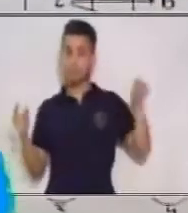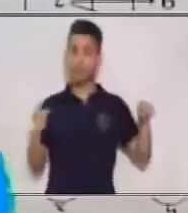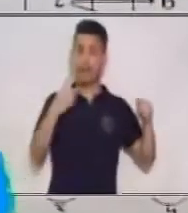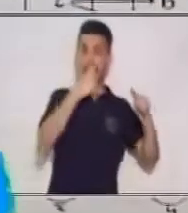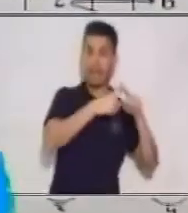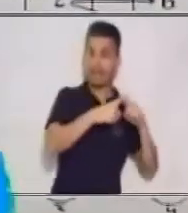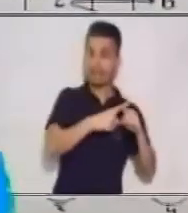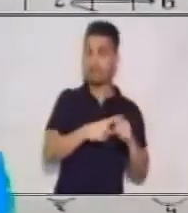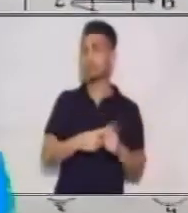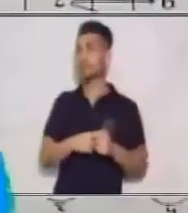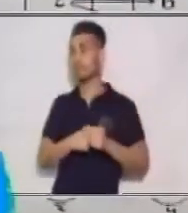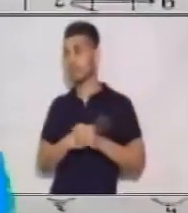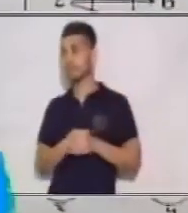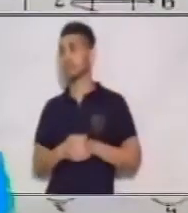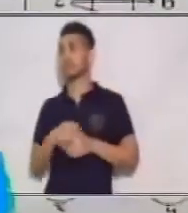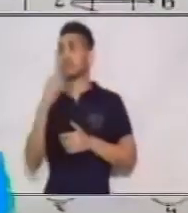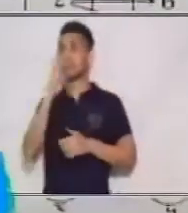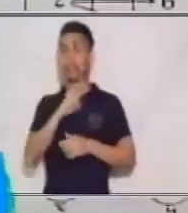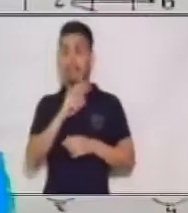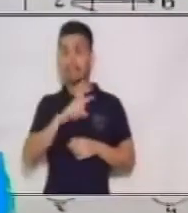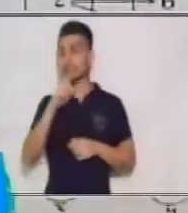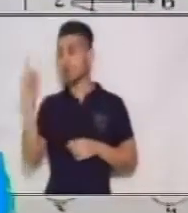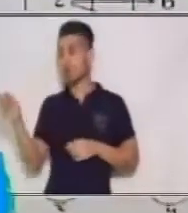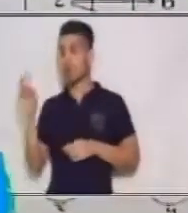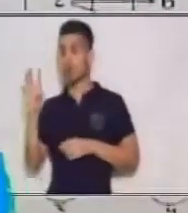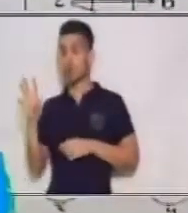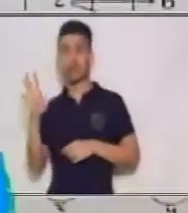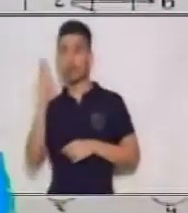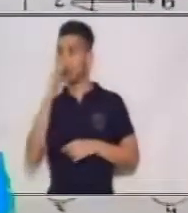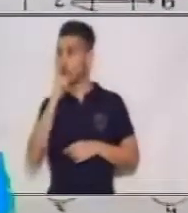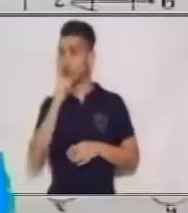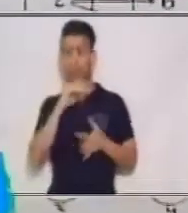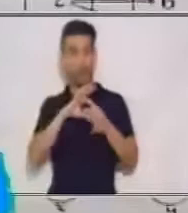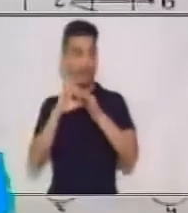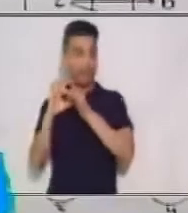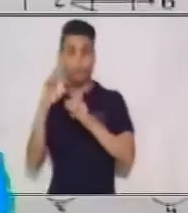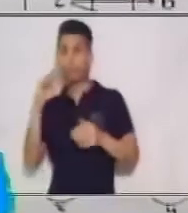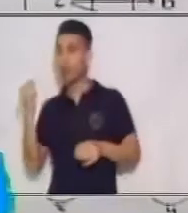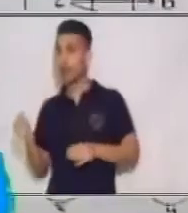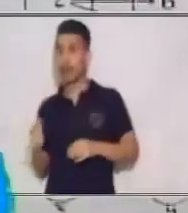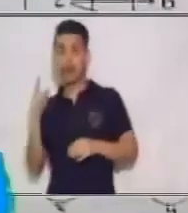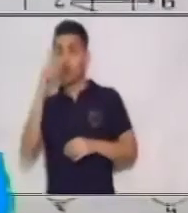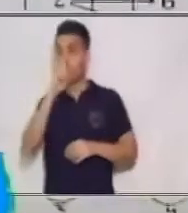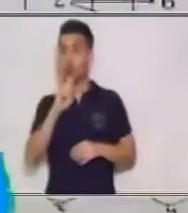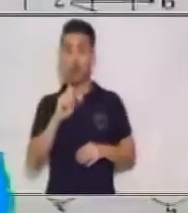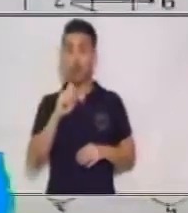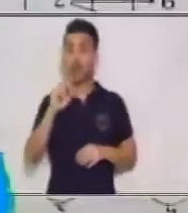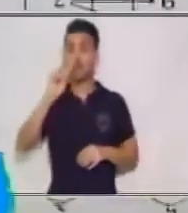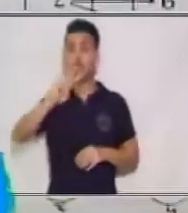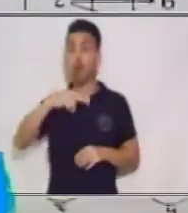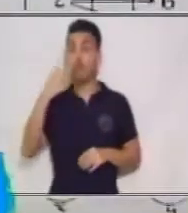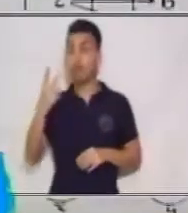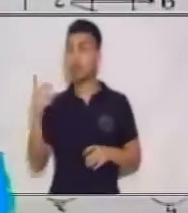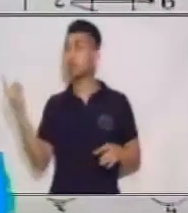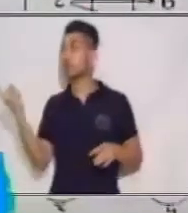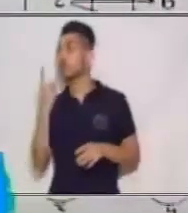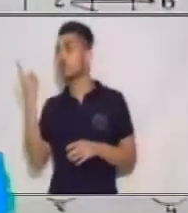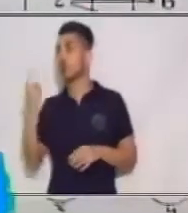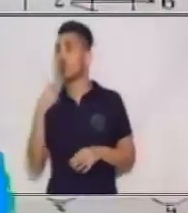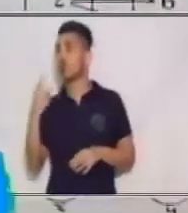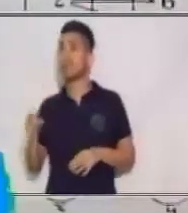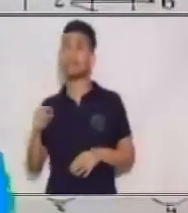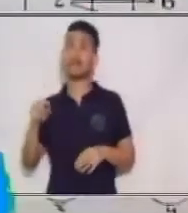4? ¿Será 4 el doble de 3? No. Entonces, sólo voy a relacionar las parejas que están